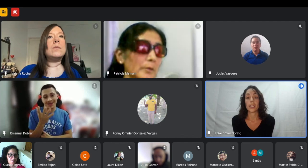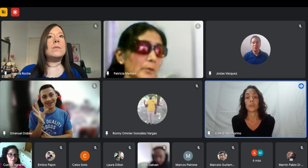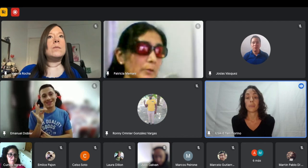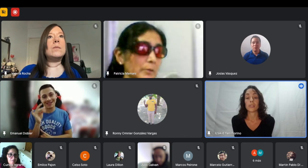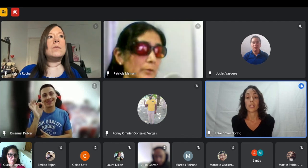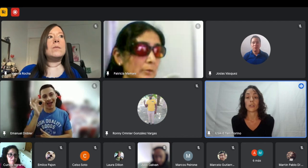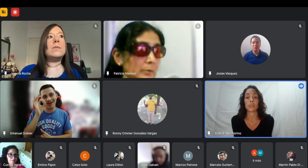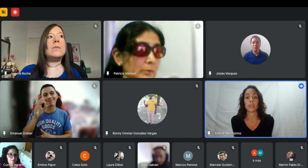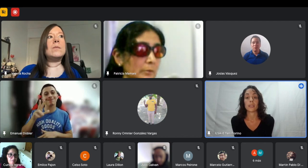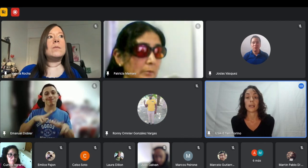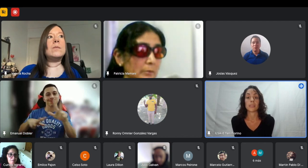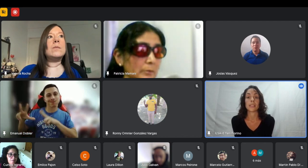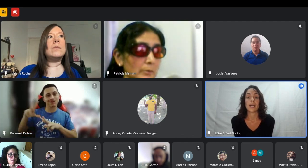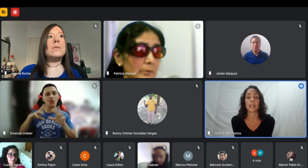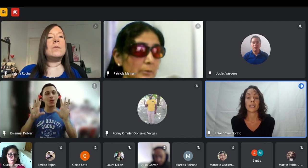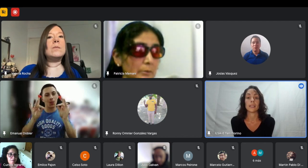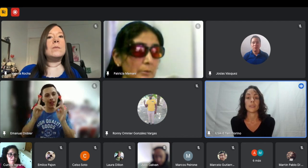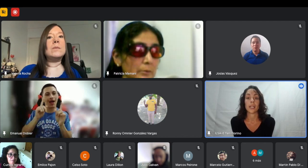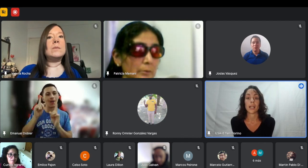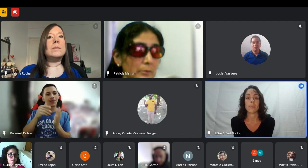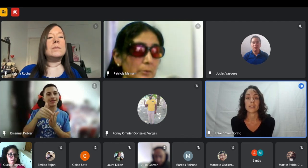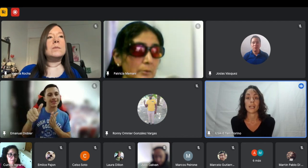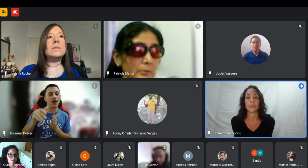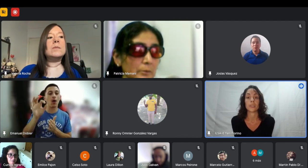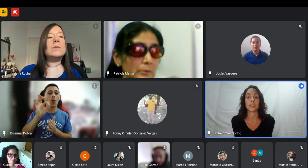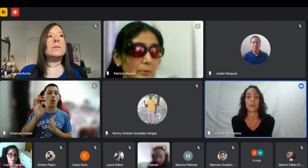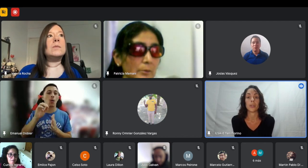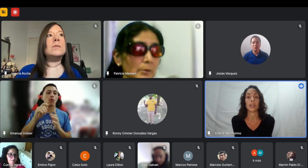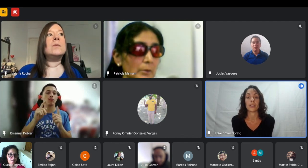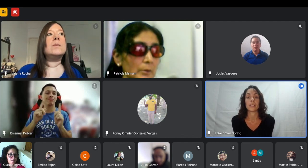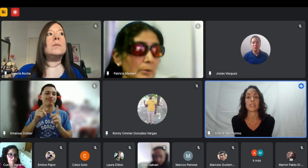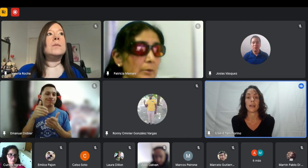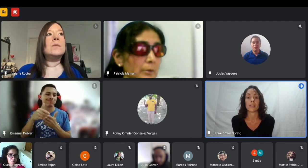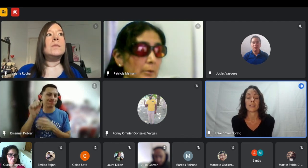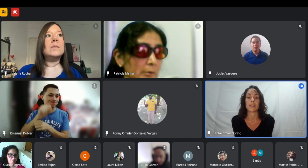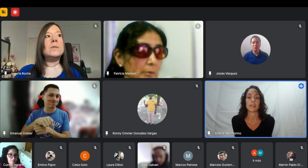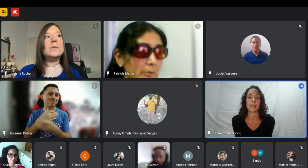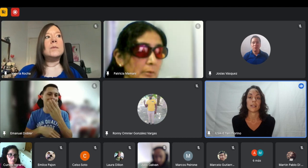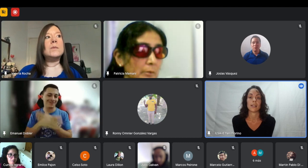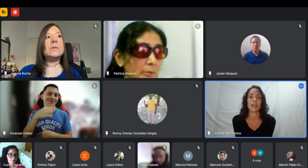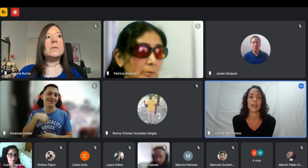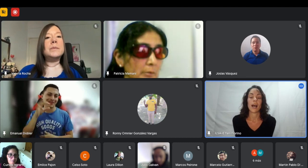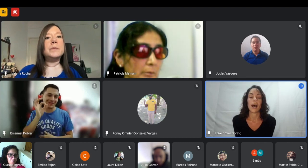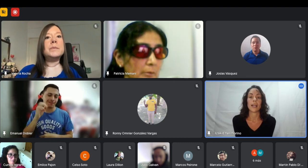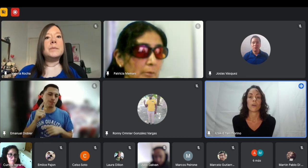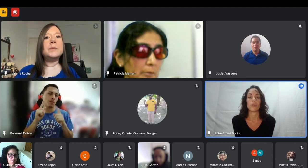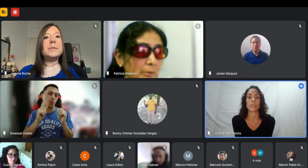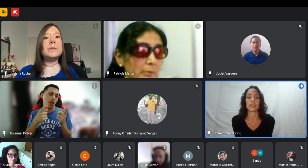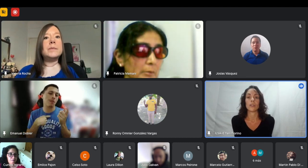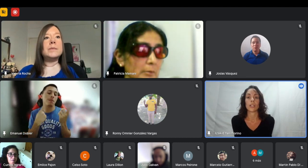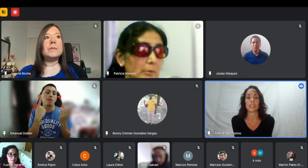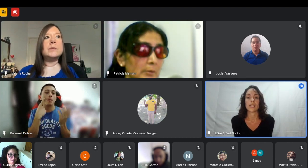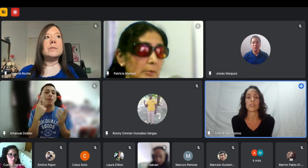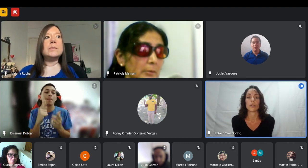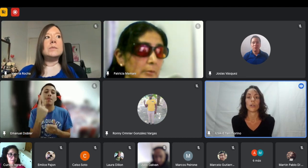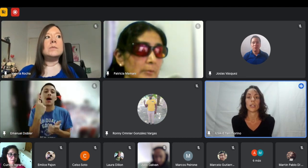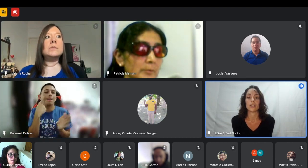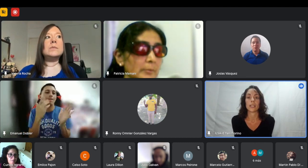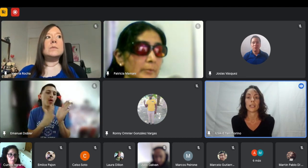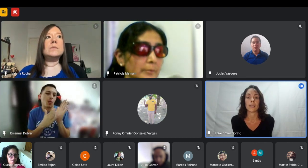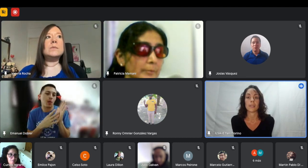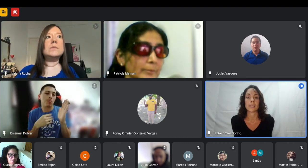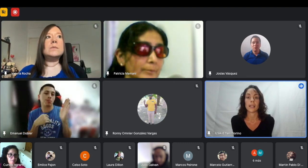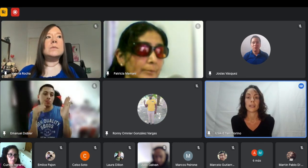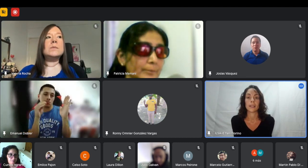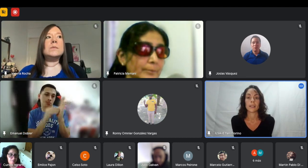él pone que es una persona con discapacidad que tiene una discapacidad auditiva pero es difícil a veces hay como cierto rechazo